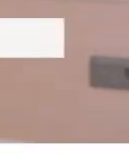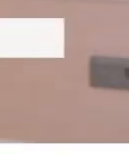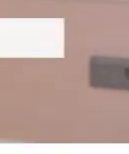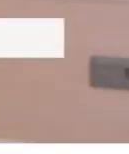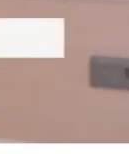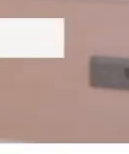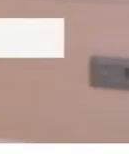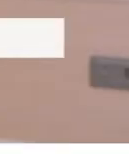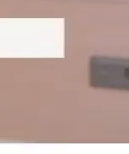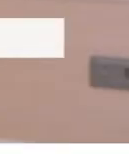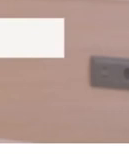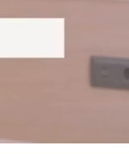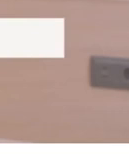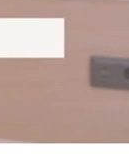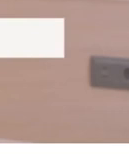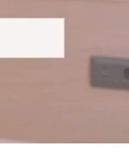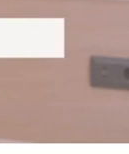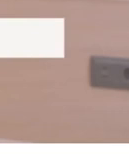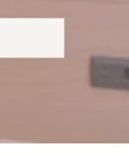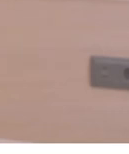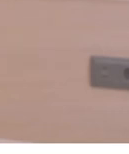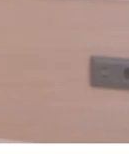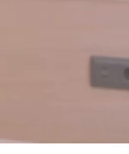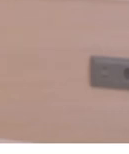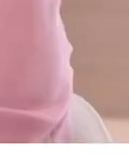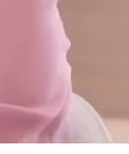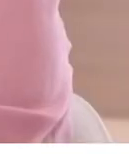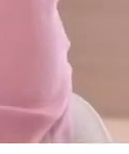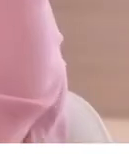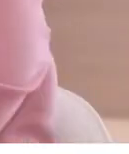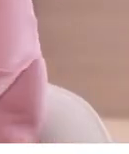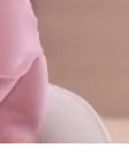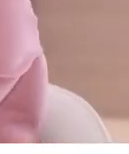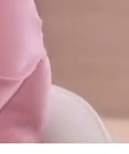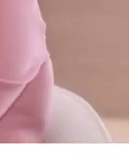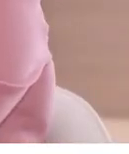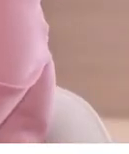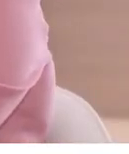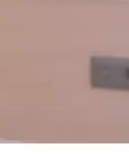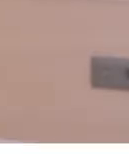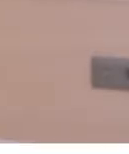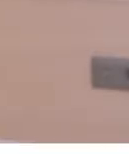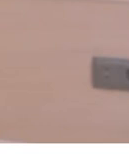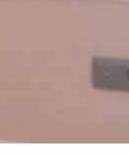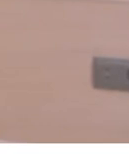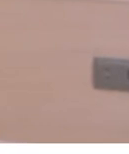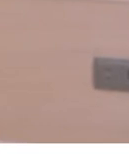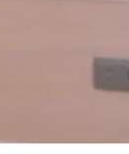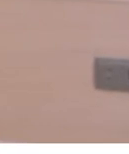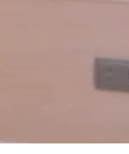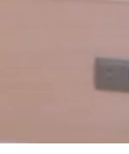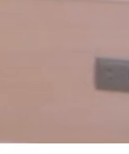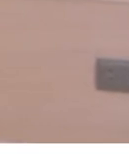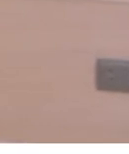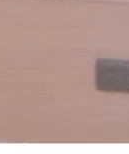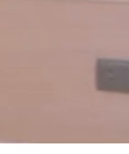a atender a las familias que efectivamente tienen necesidades en materia energética. Tienes una correspondencia directa. sea, te levantas y haces